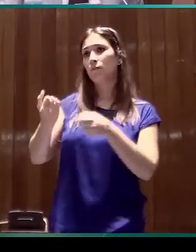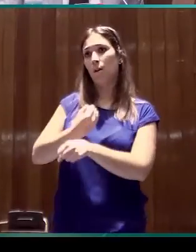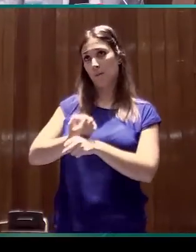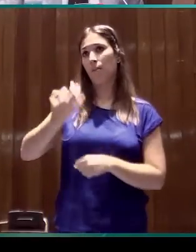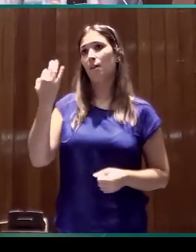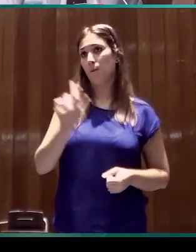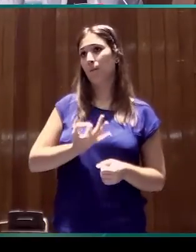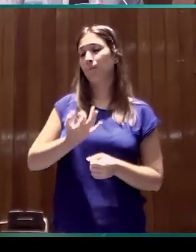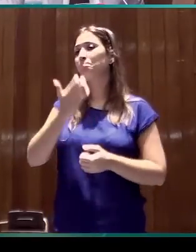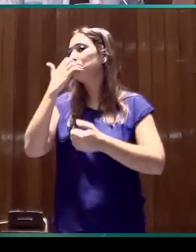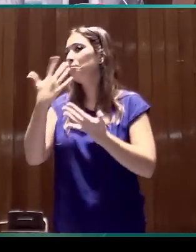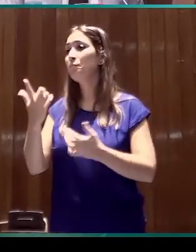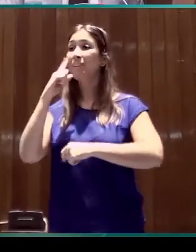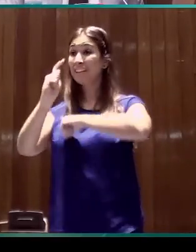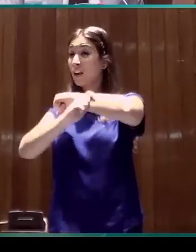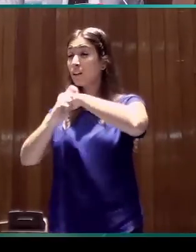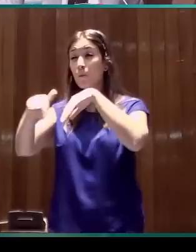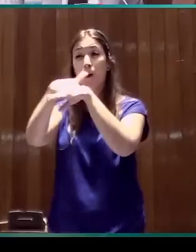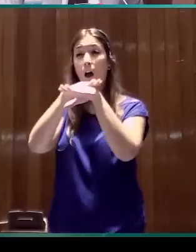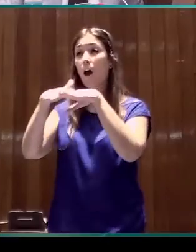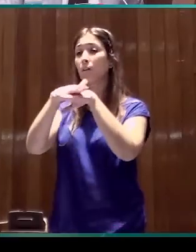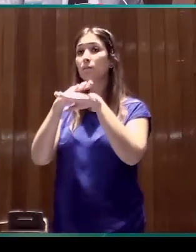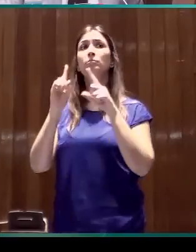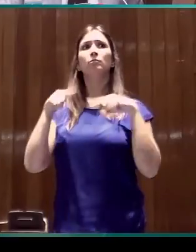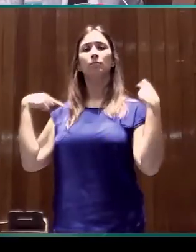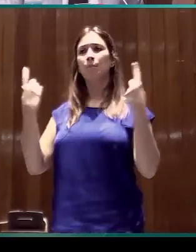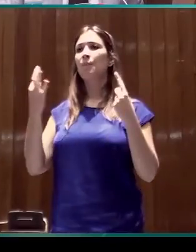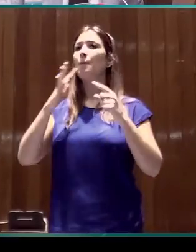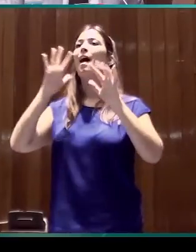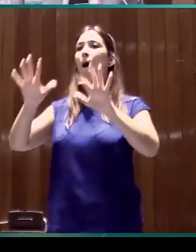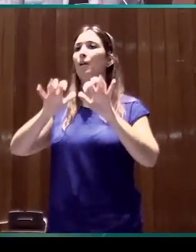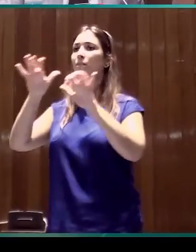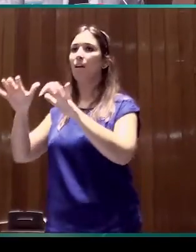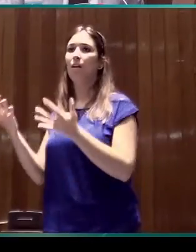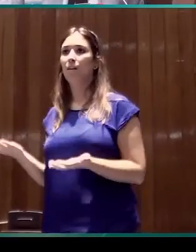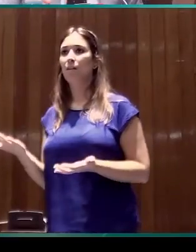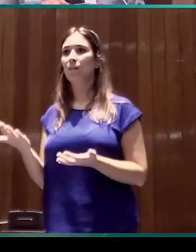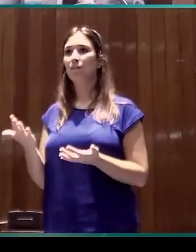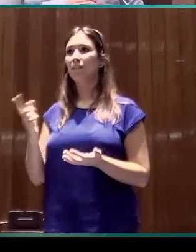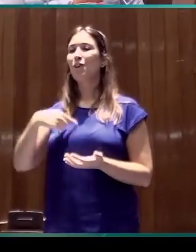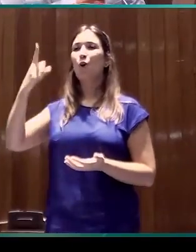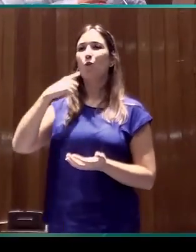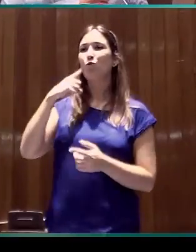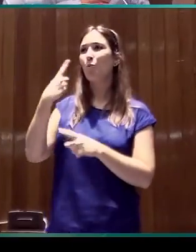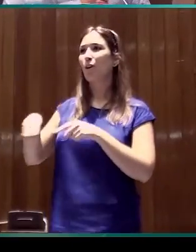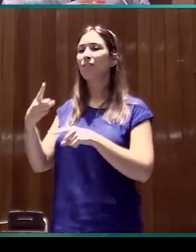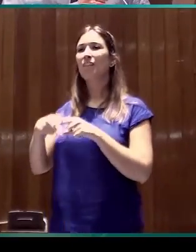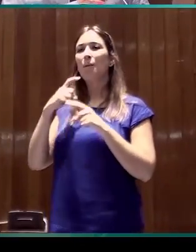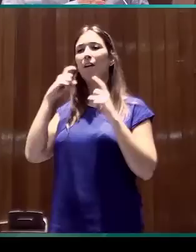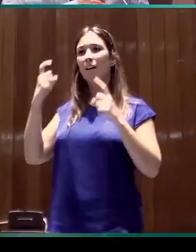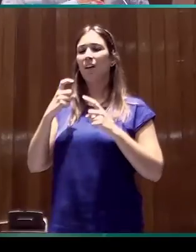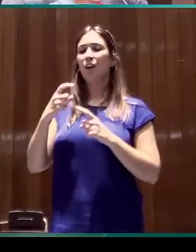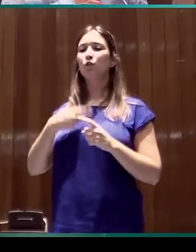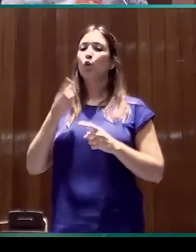Una estrategia básica es que tenemos que aprender, a los que, digamos, no estamos acostumbrados a ellos, a divulgar